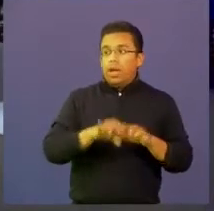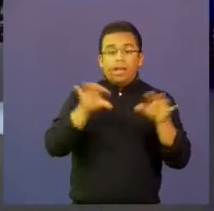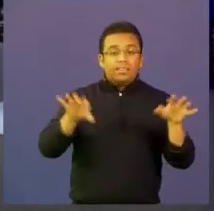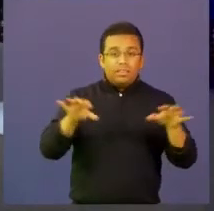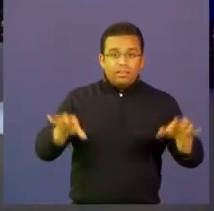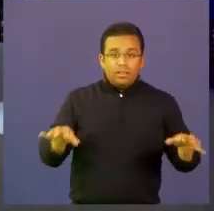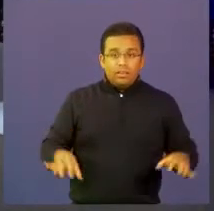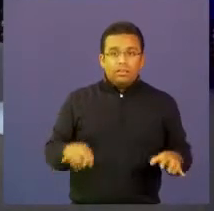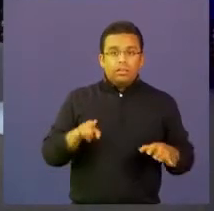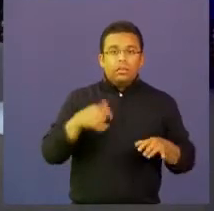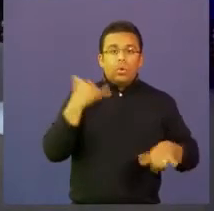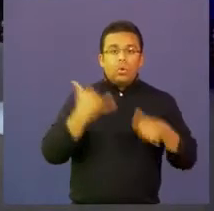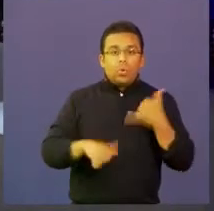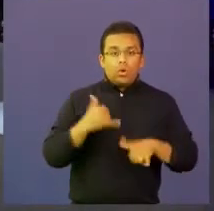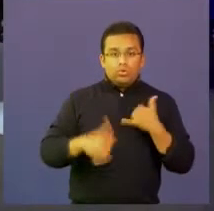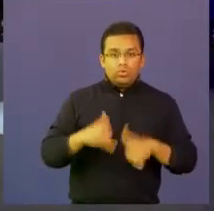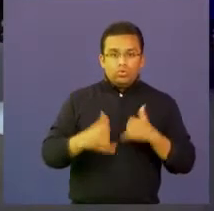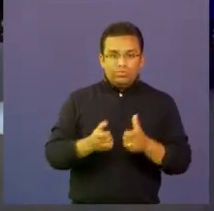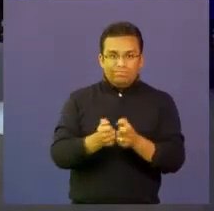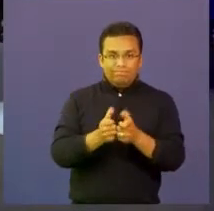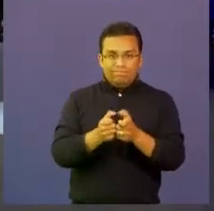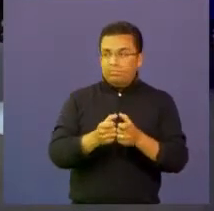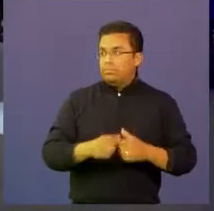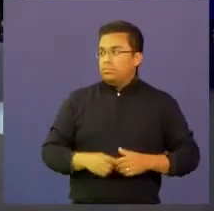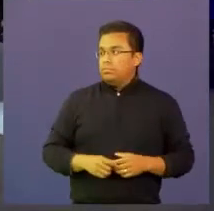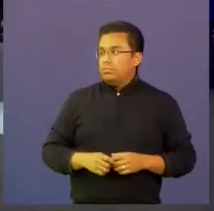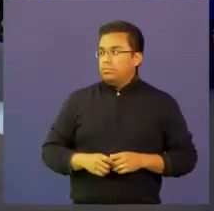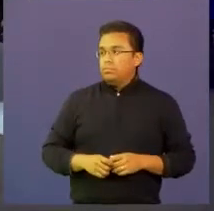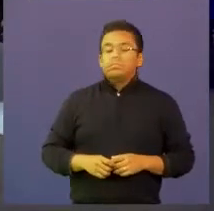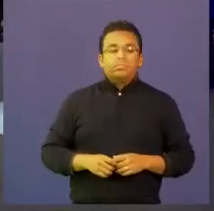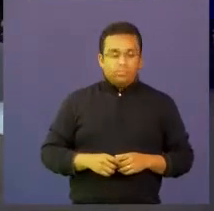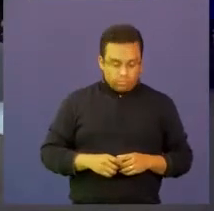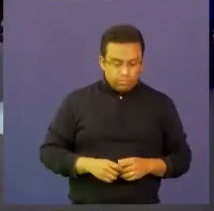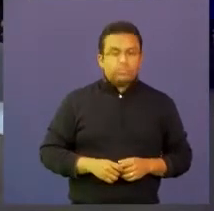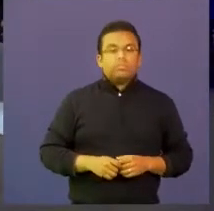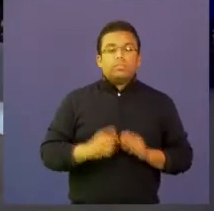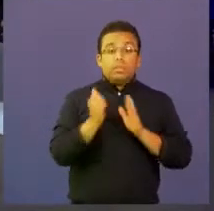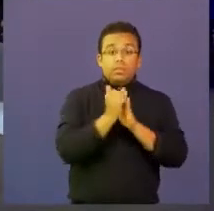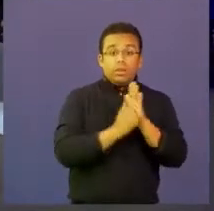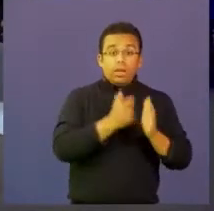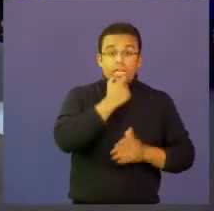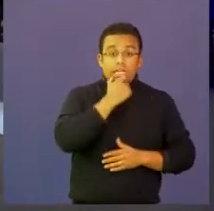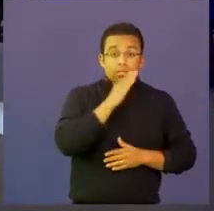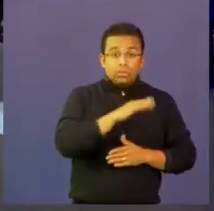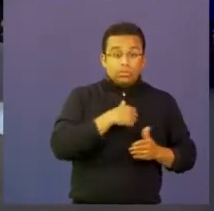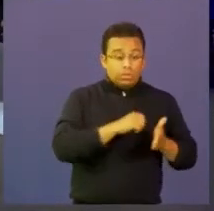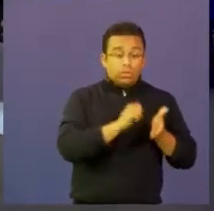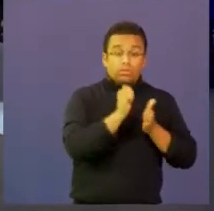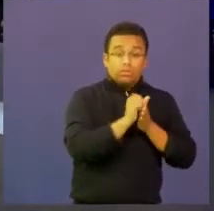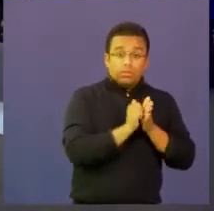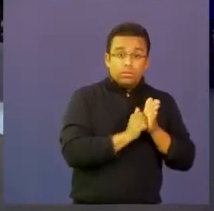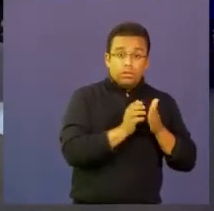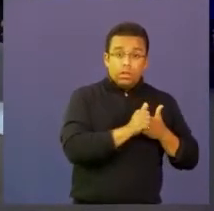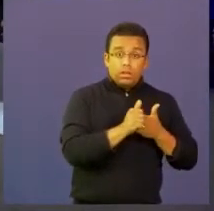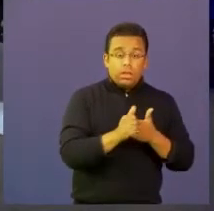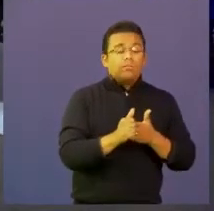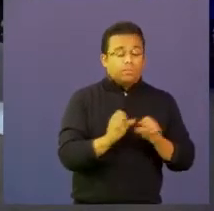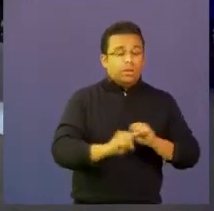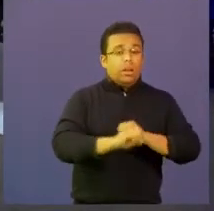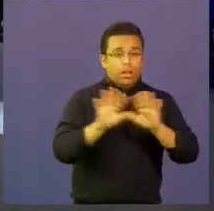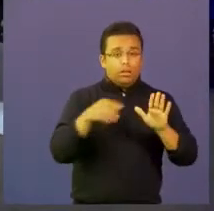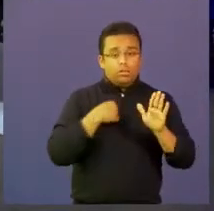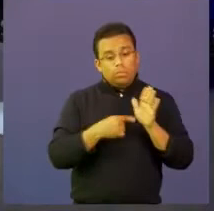relacionadas con los videojuegos Little Bridge trae guías para el docente le va dando el plan de lección